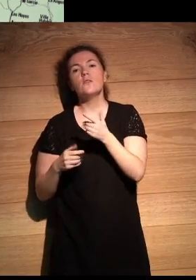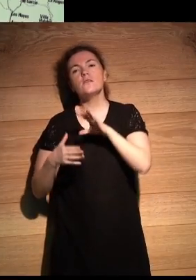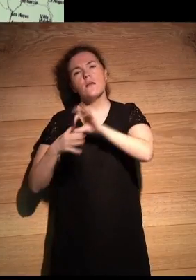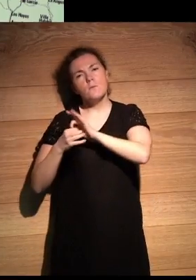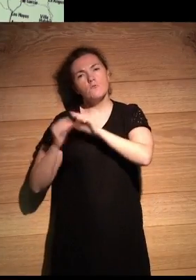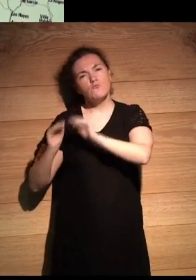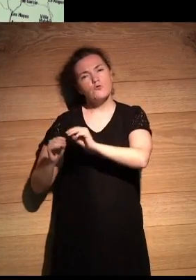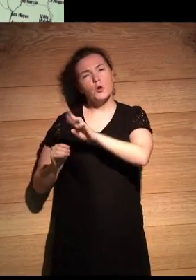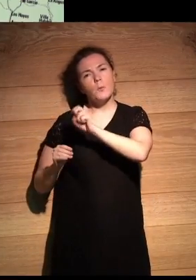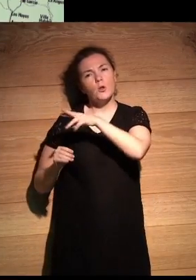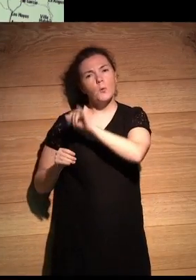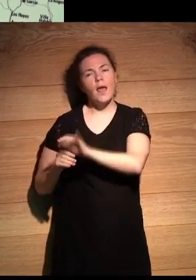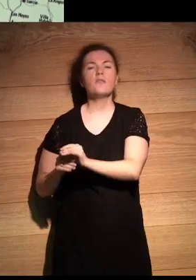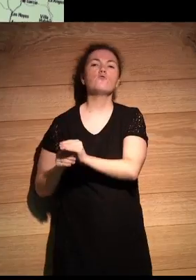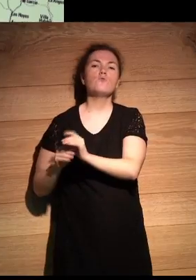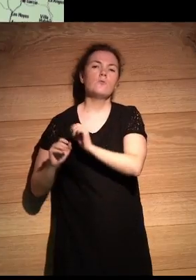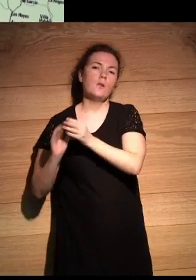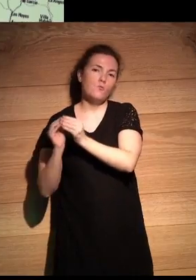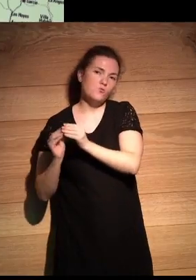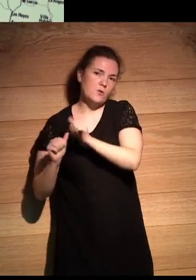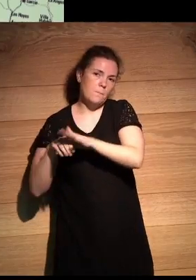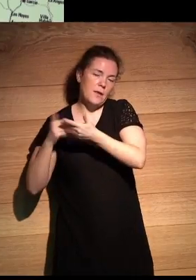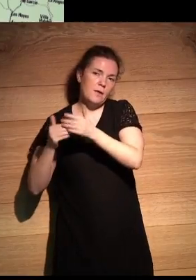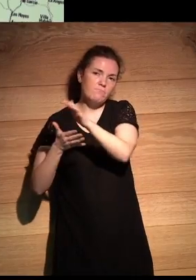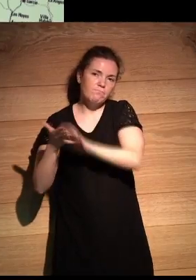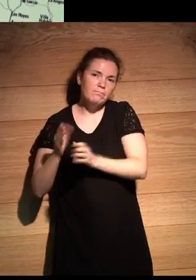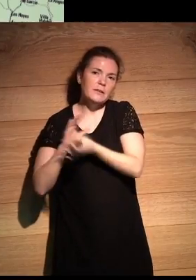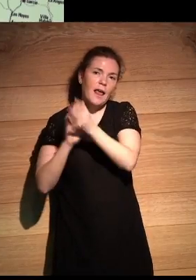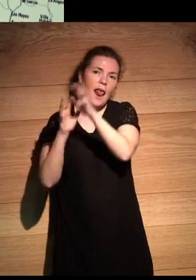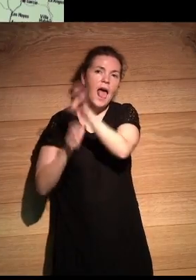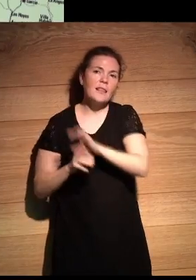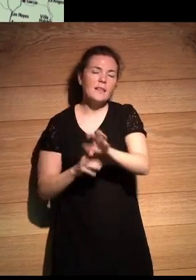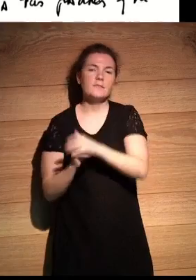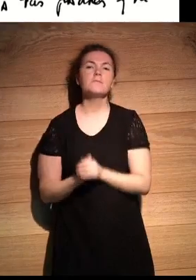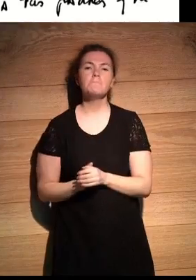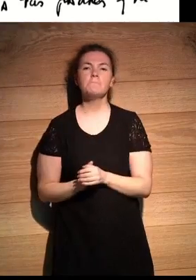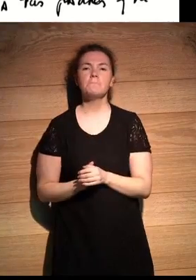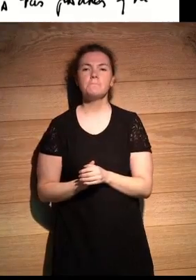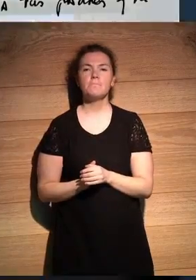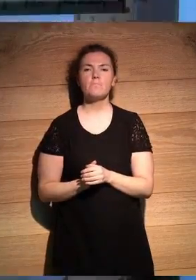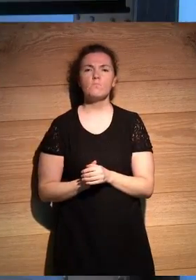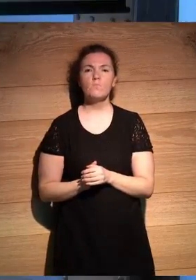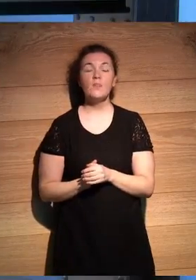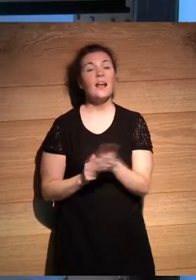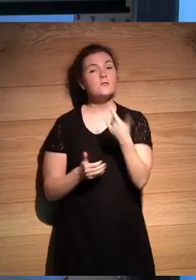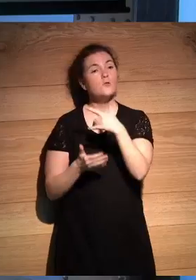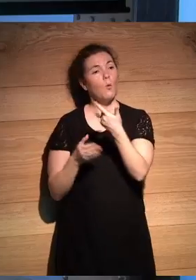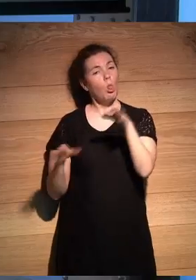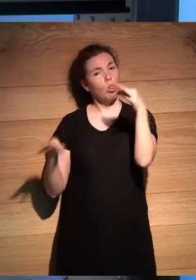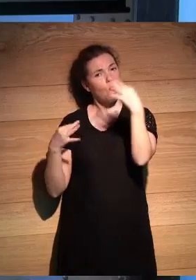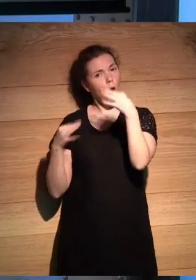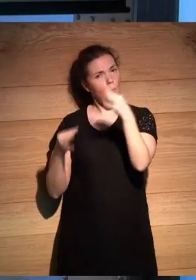amigo de Roberto Bolaño, hijo de don Julio Montané, el creador del Atlas. Es un documento tan